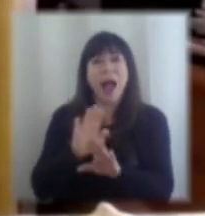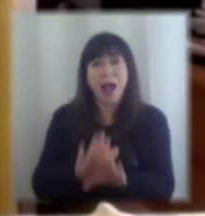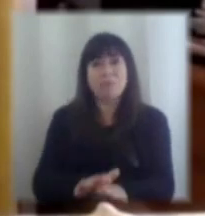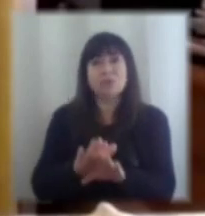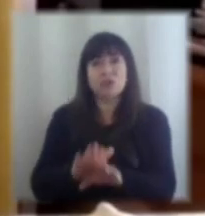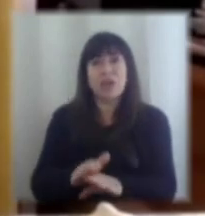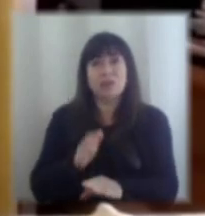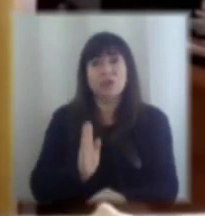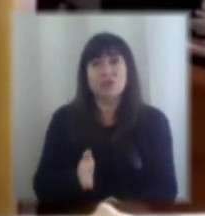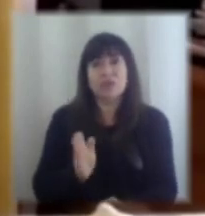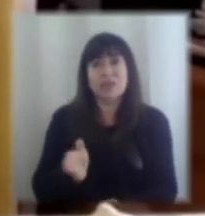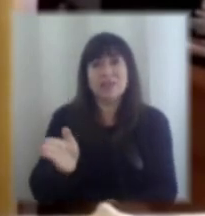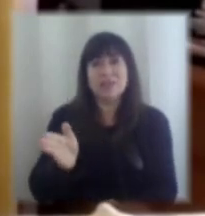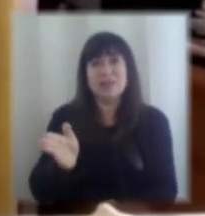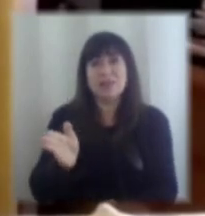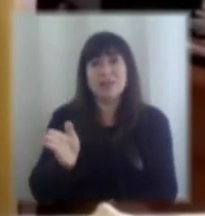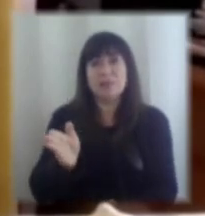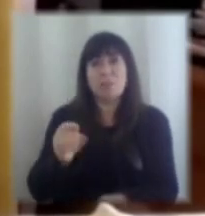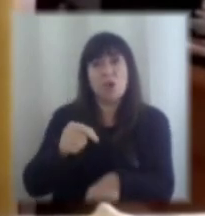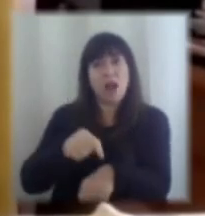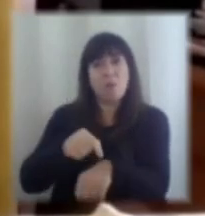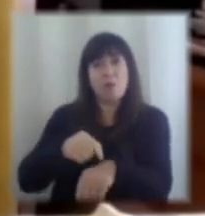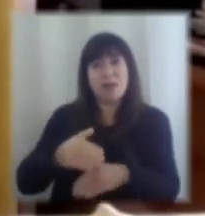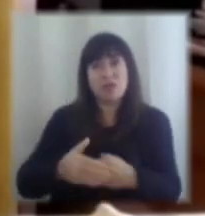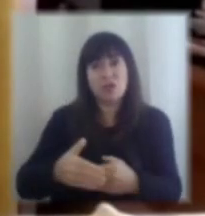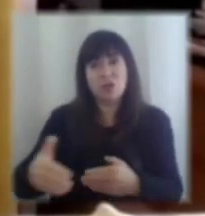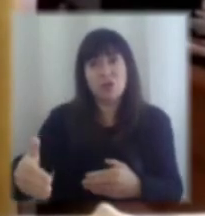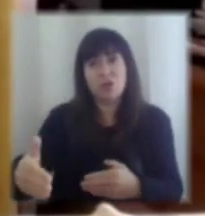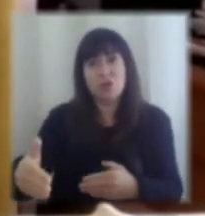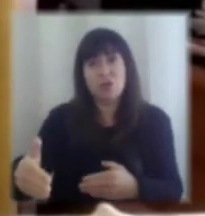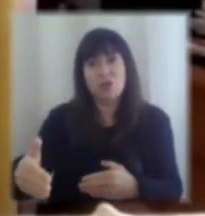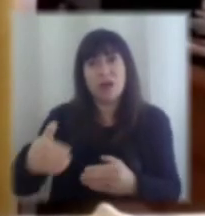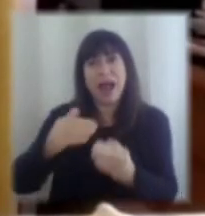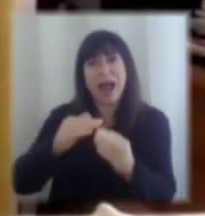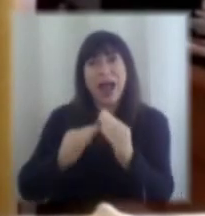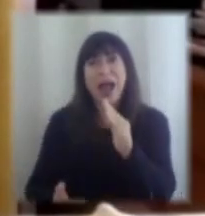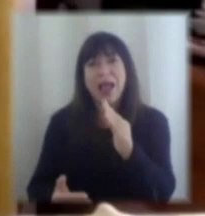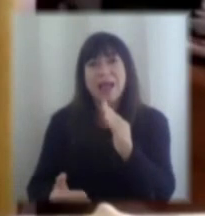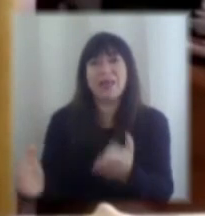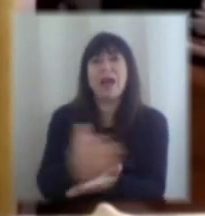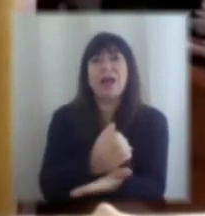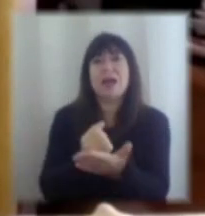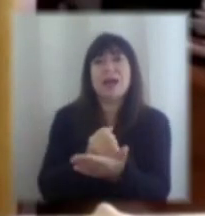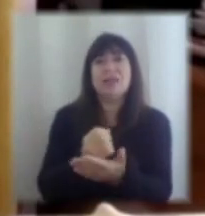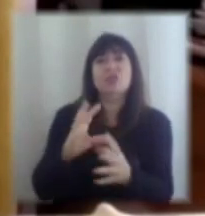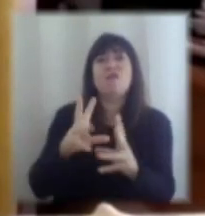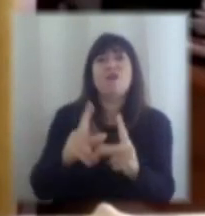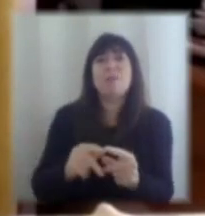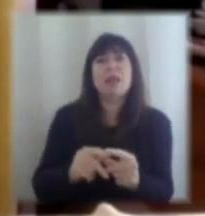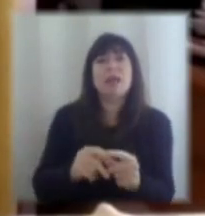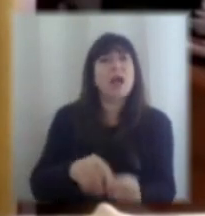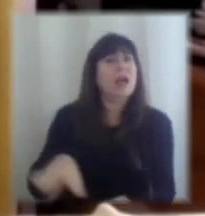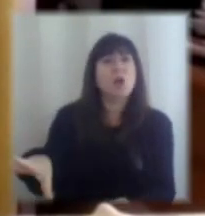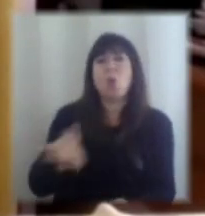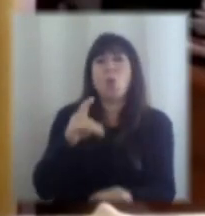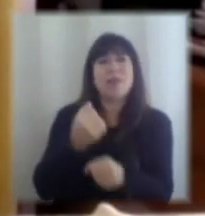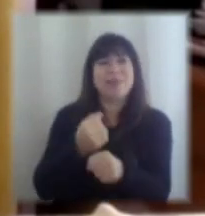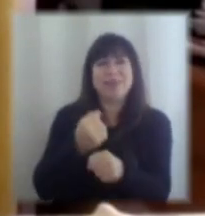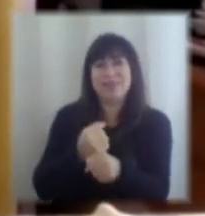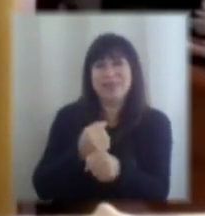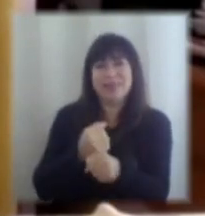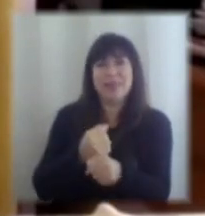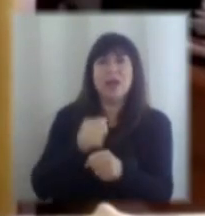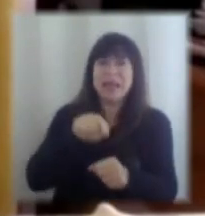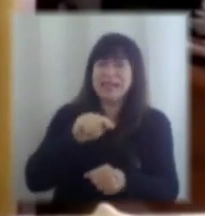de forma transitoria, pero decidida la caída de ingresos de las familias que no encuentren empleo. Y ahí tenemos un